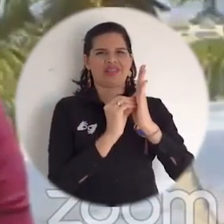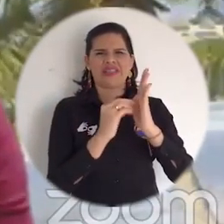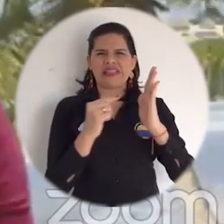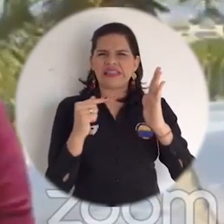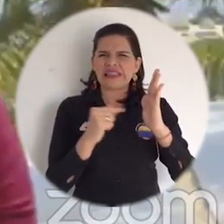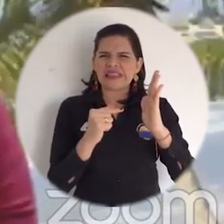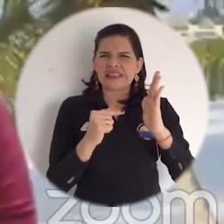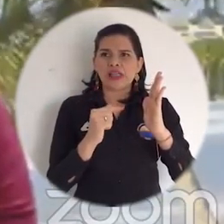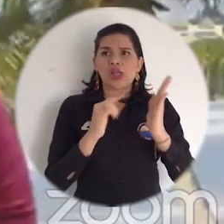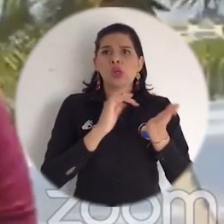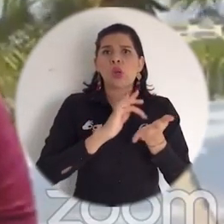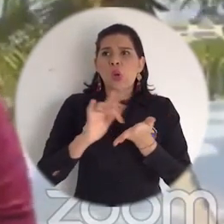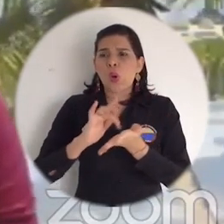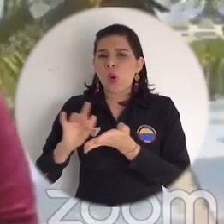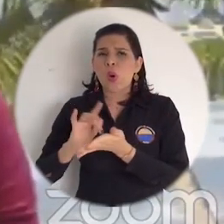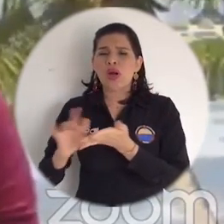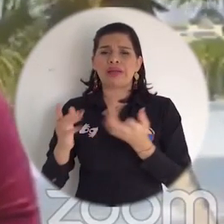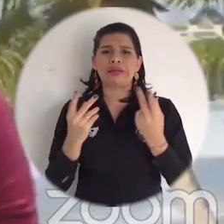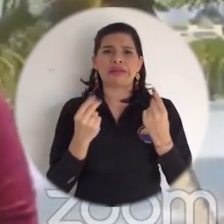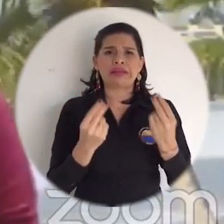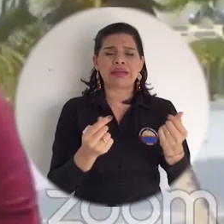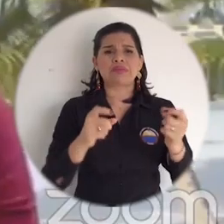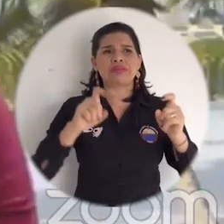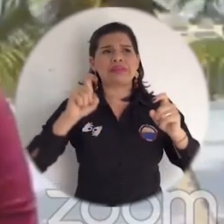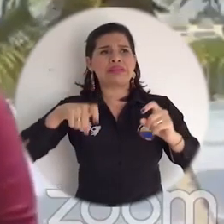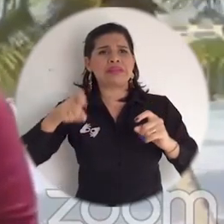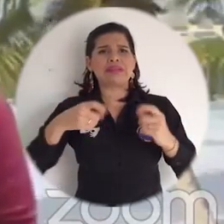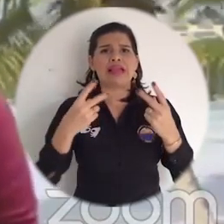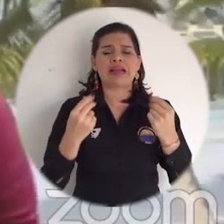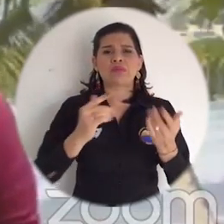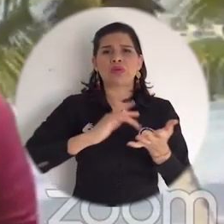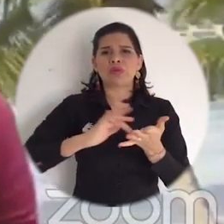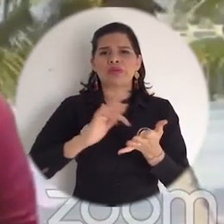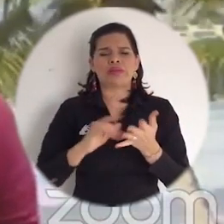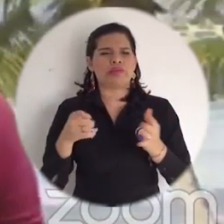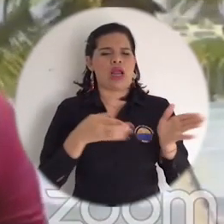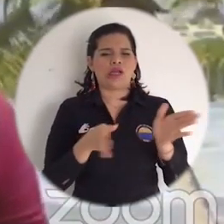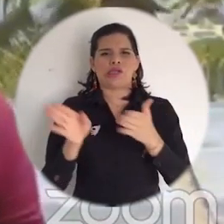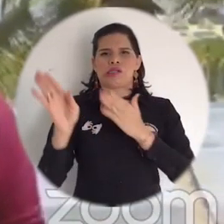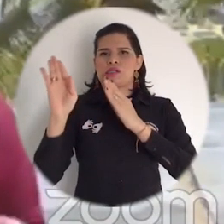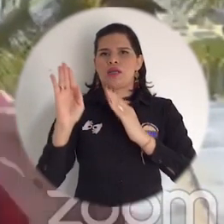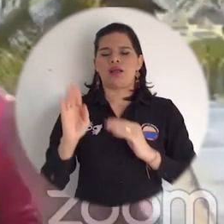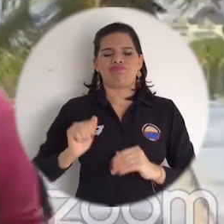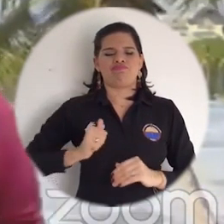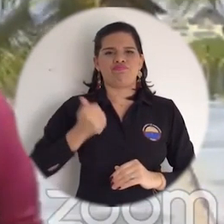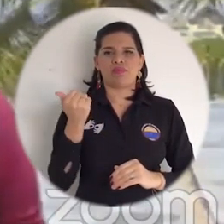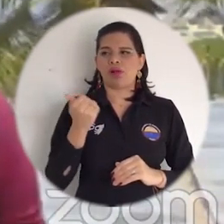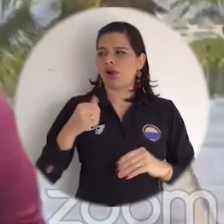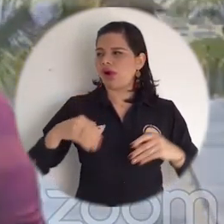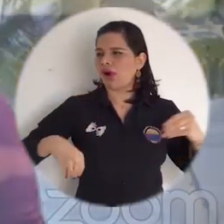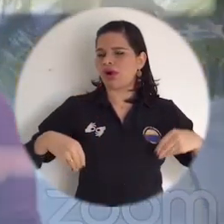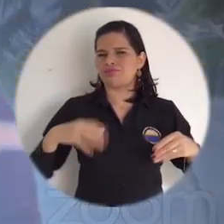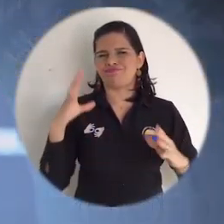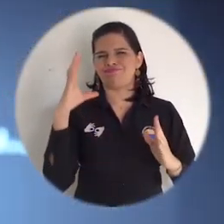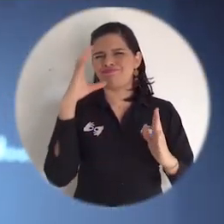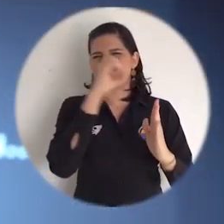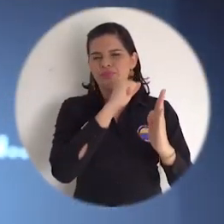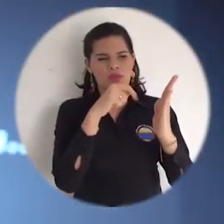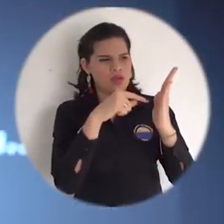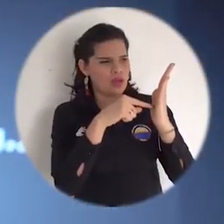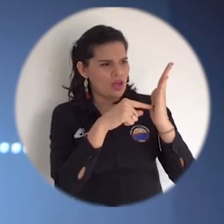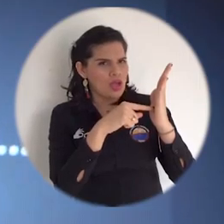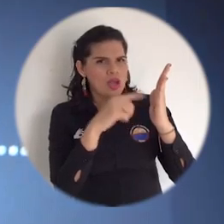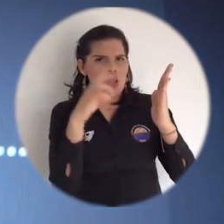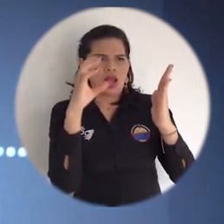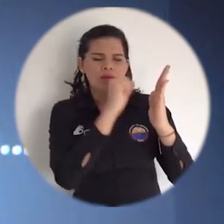esta norma con un llamado de urgencia que debe ser rápido, que se debe debatir rápido, pues es que hay unos intereses, entonces uno tiene que entrar a